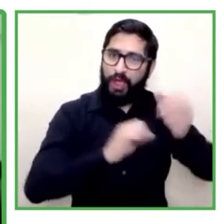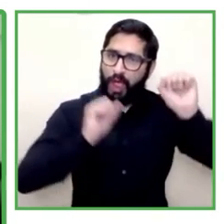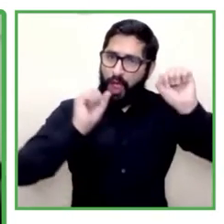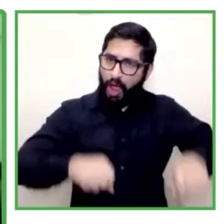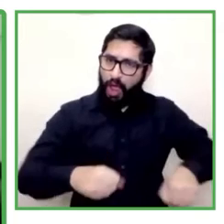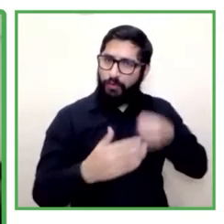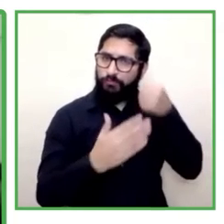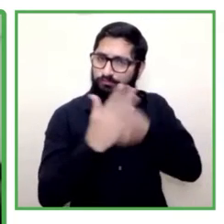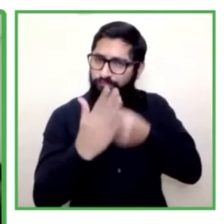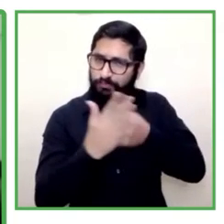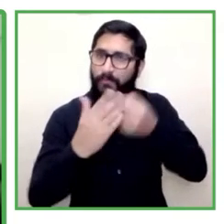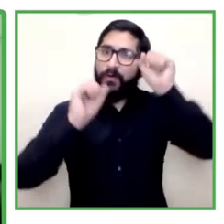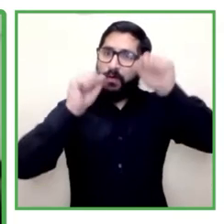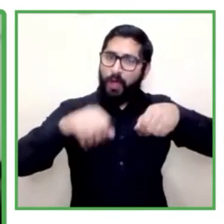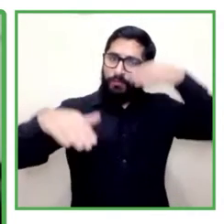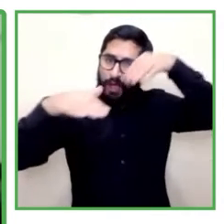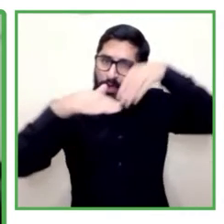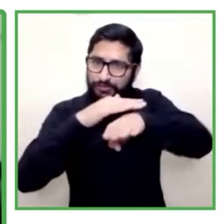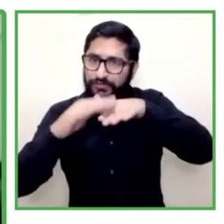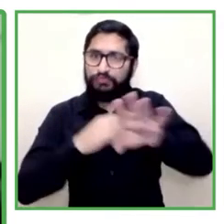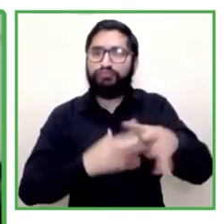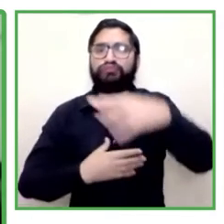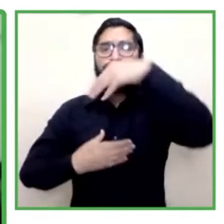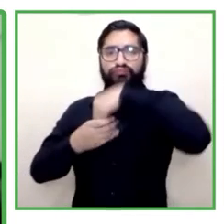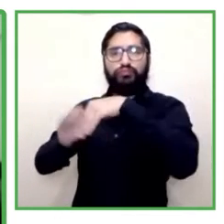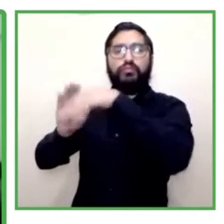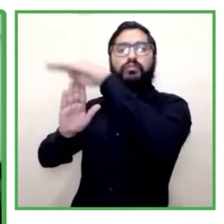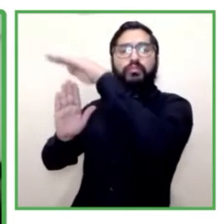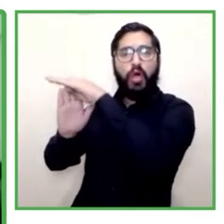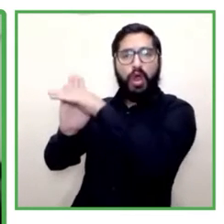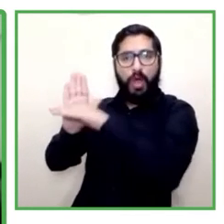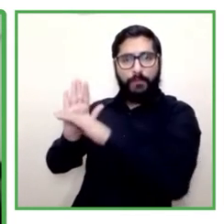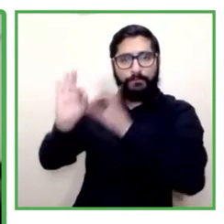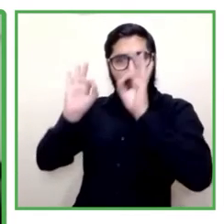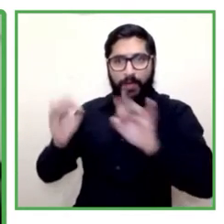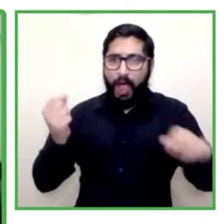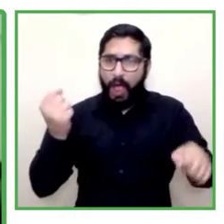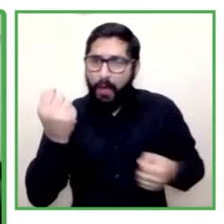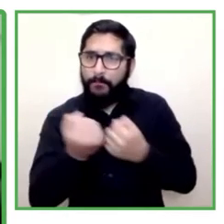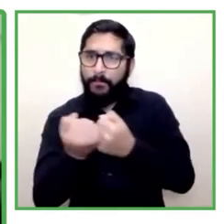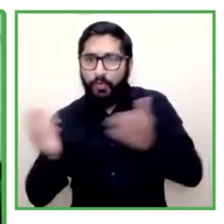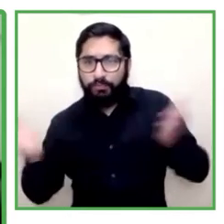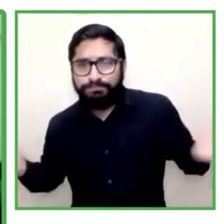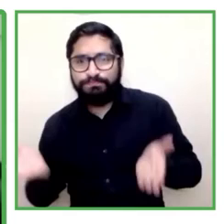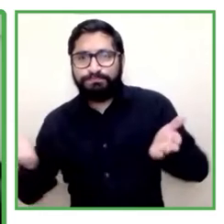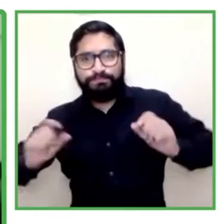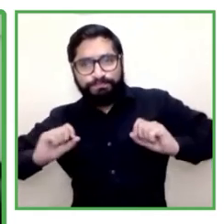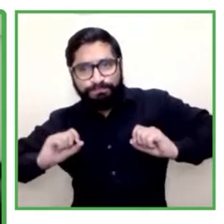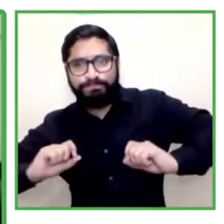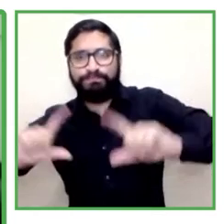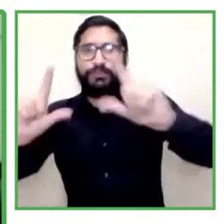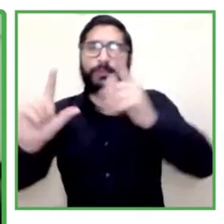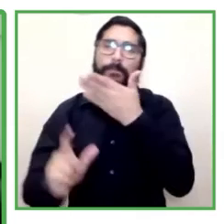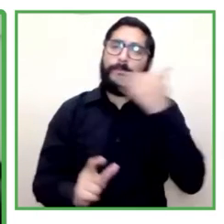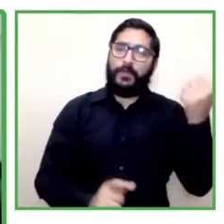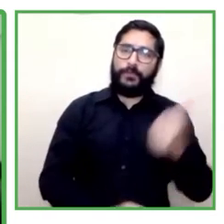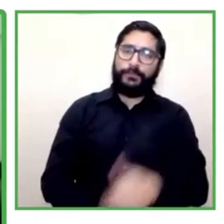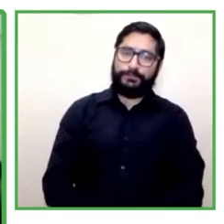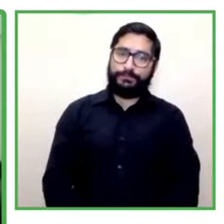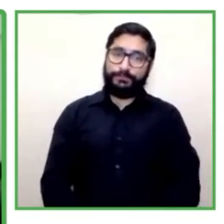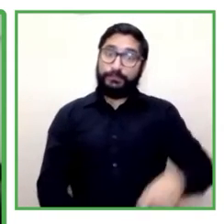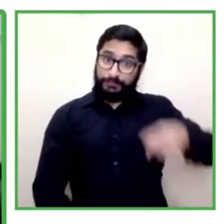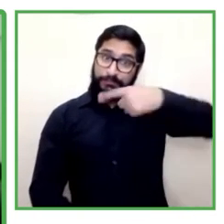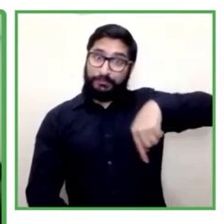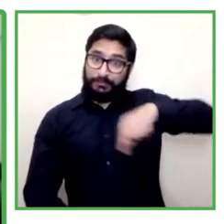capacidades para la incidencia. ¿Qué nos hemos encontrado en este camino? Nos hemos encontrado